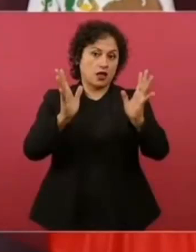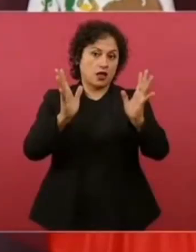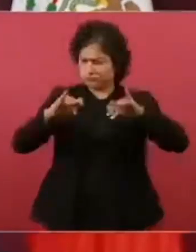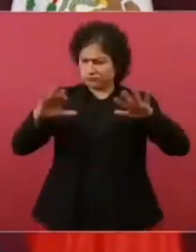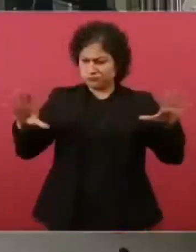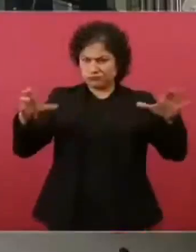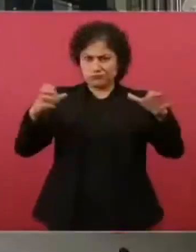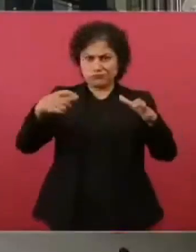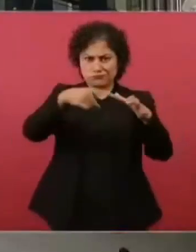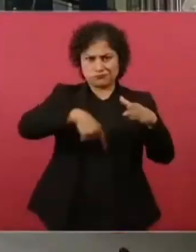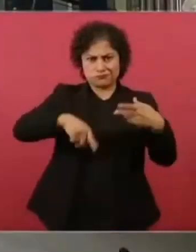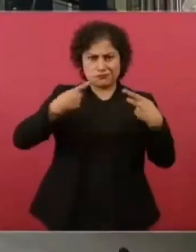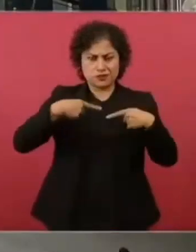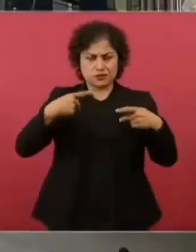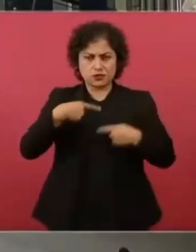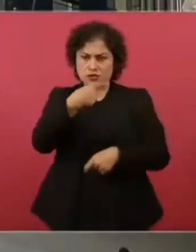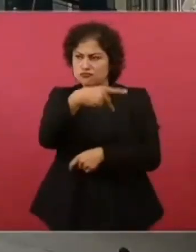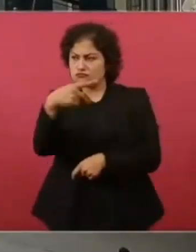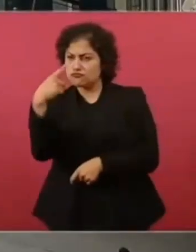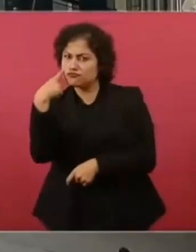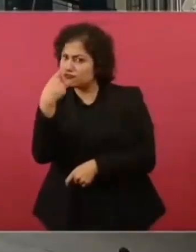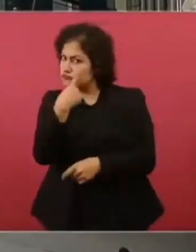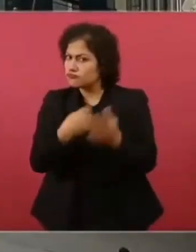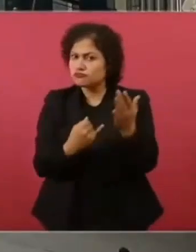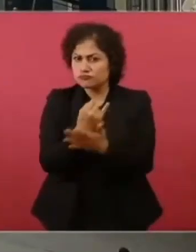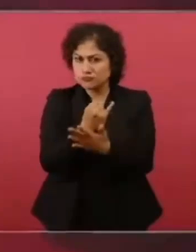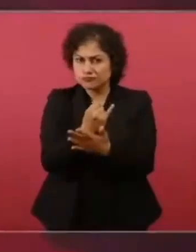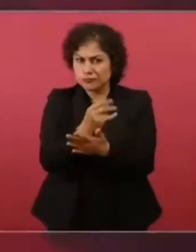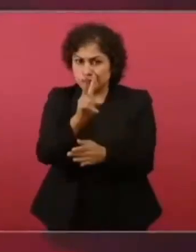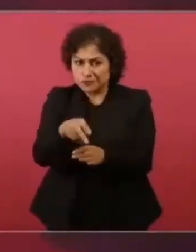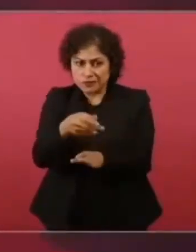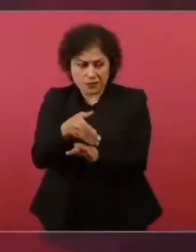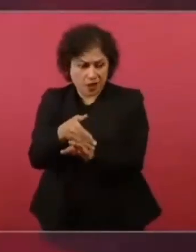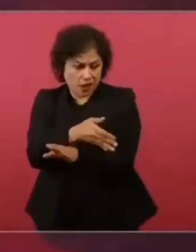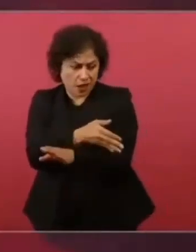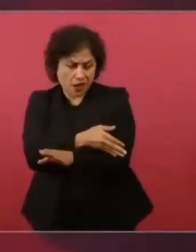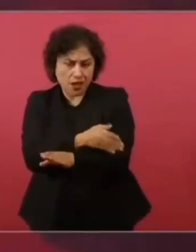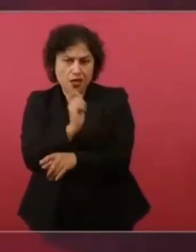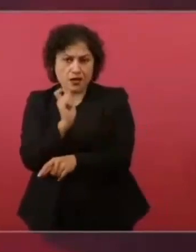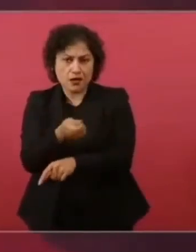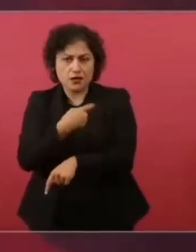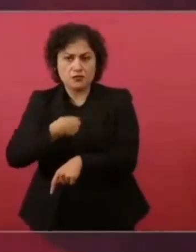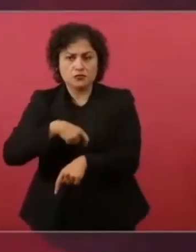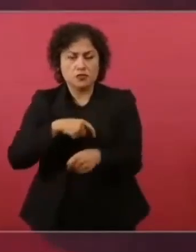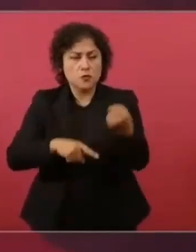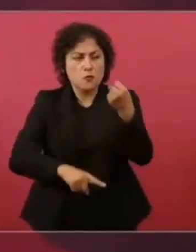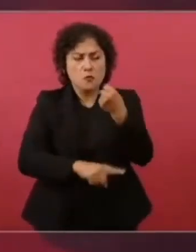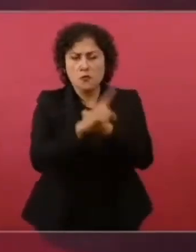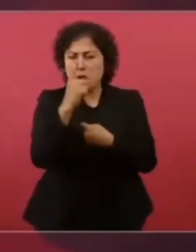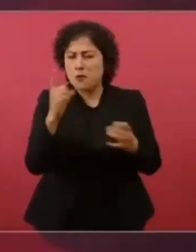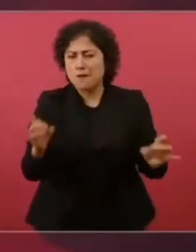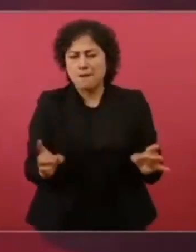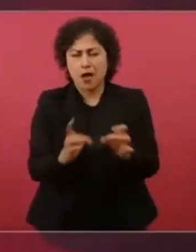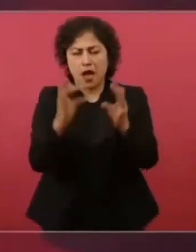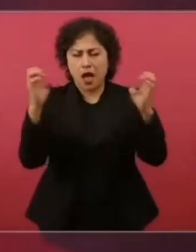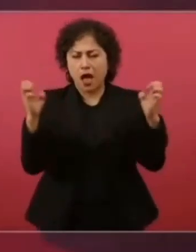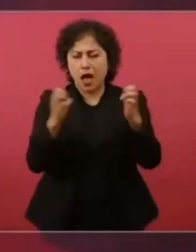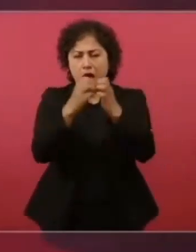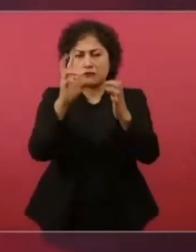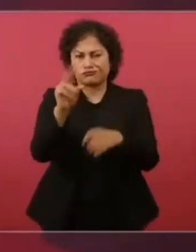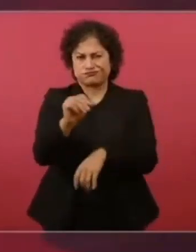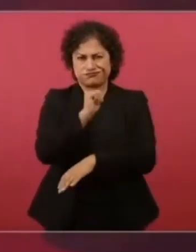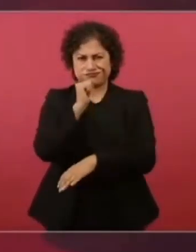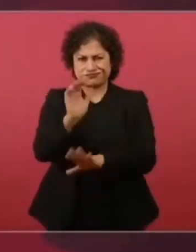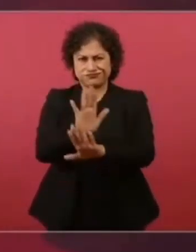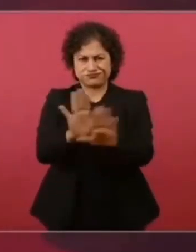van a ser los trabajadores los que van a decidir y no hemos tenido ningún problema afortunadamente son muy pocos los casos serían serán